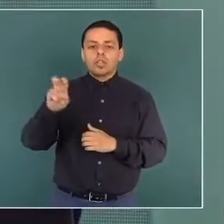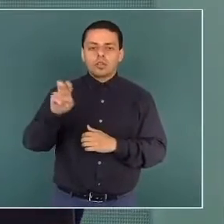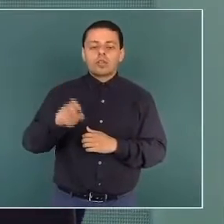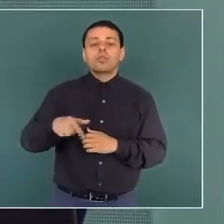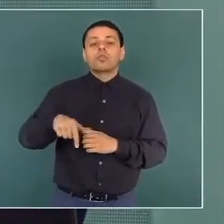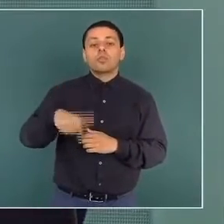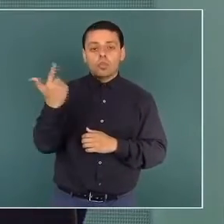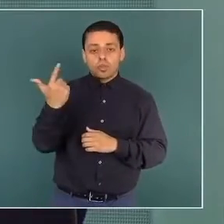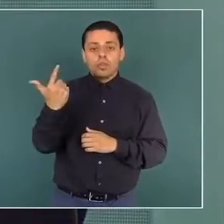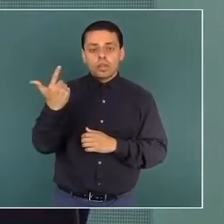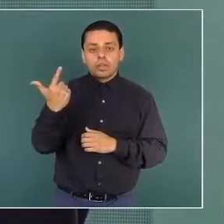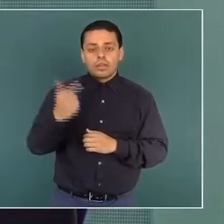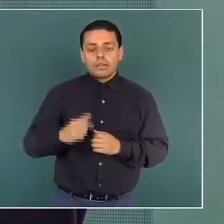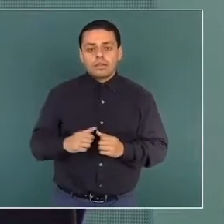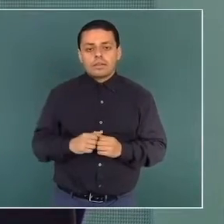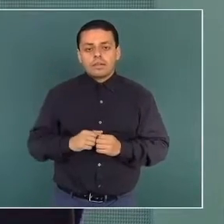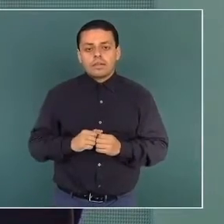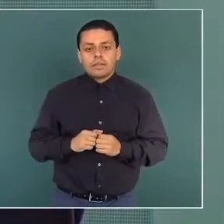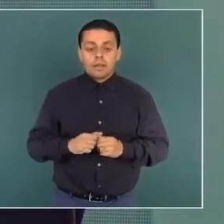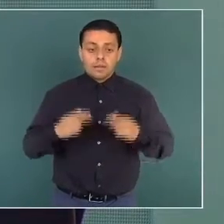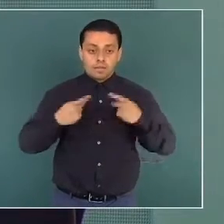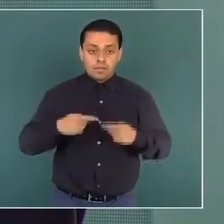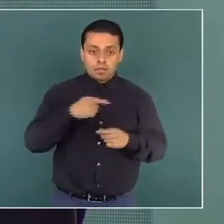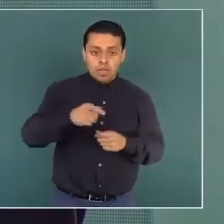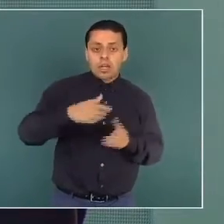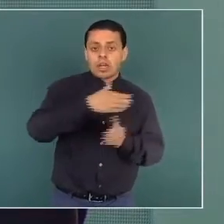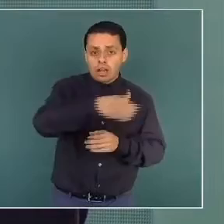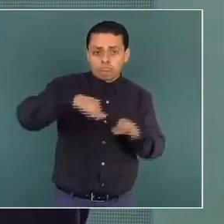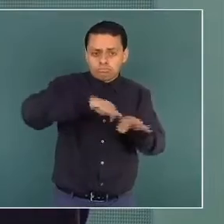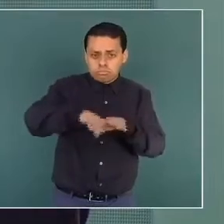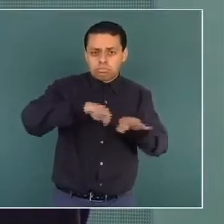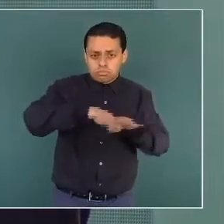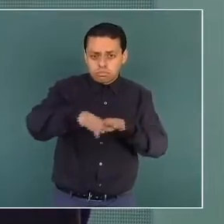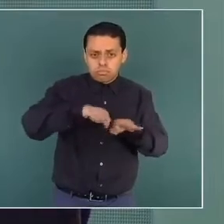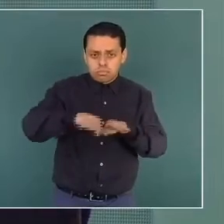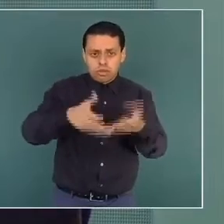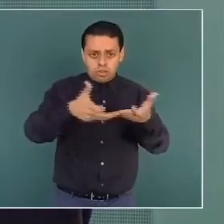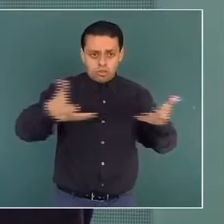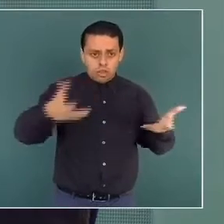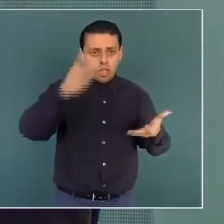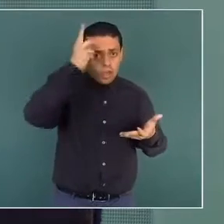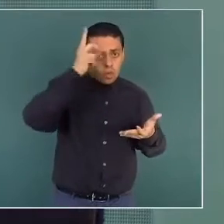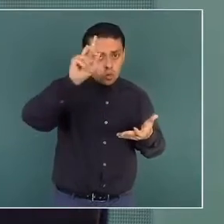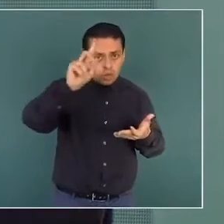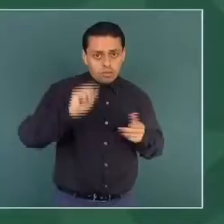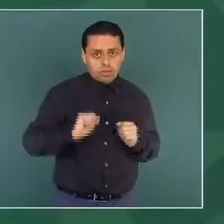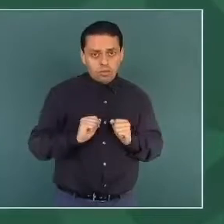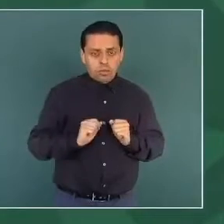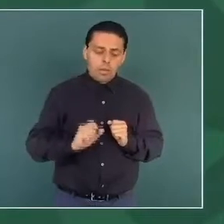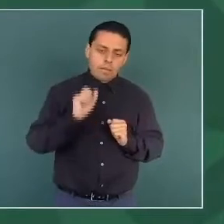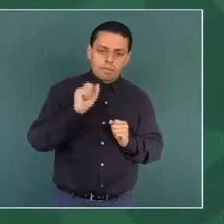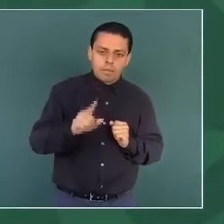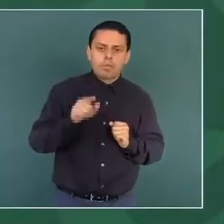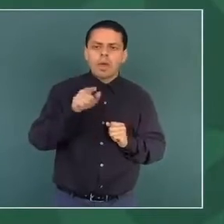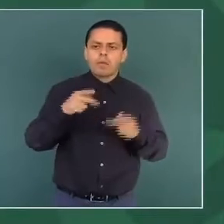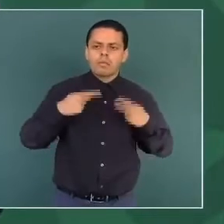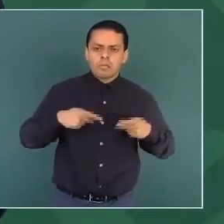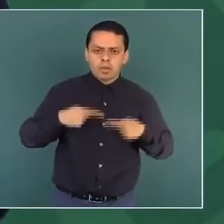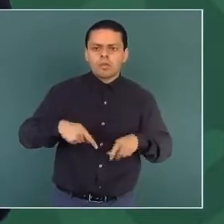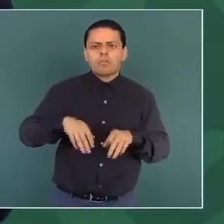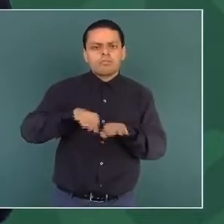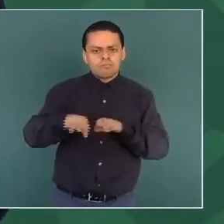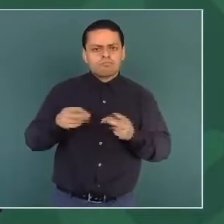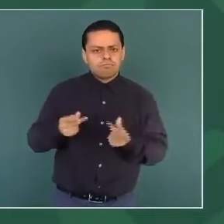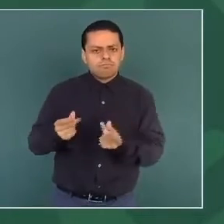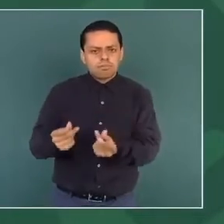productores, tanto ejidatarios como pequeños propietarios, con lo que era